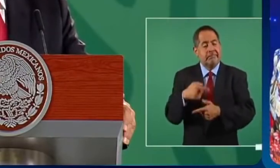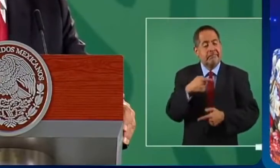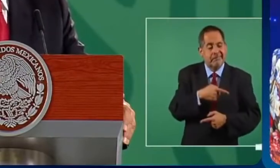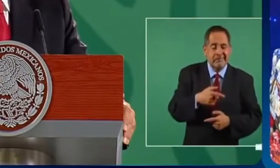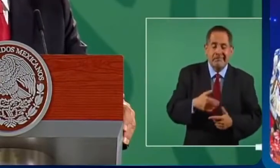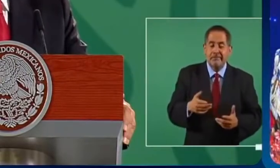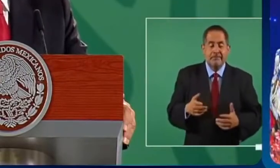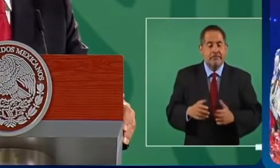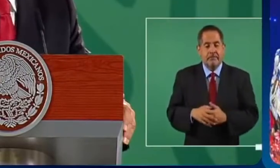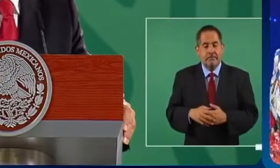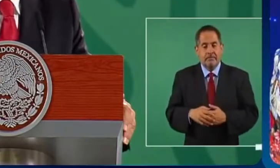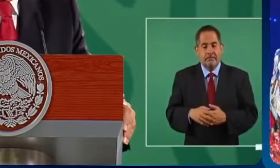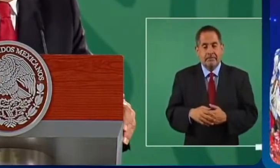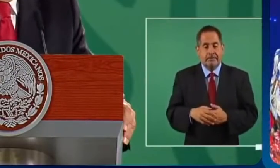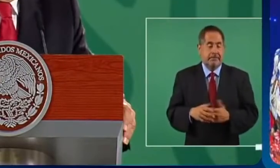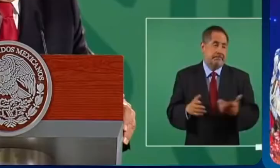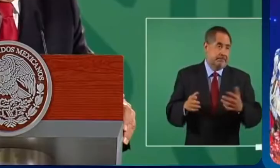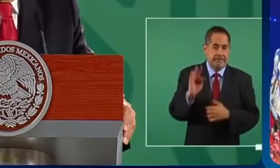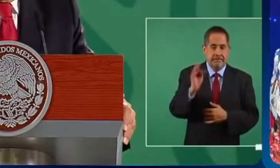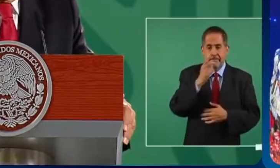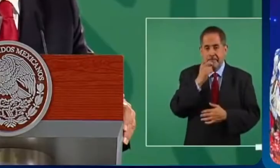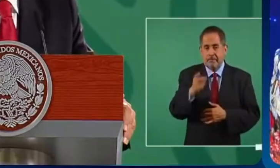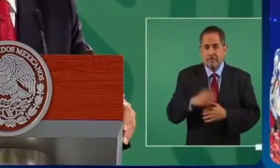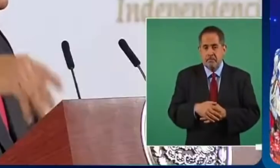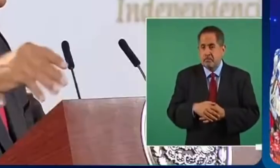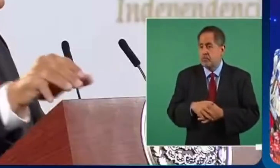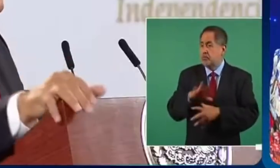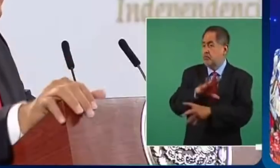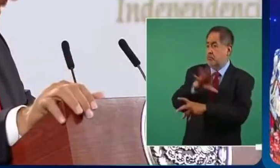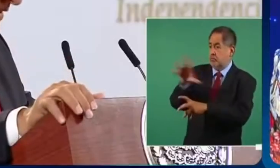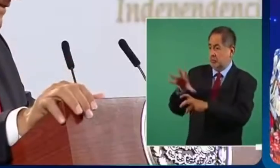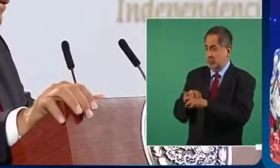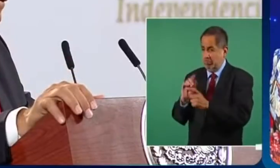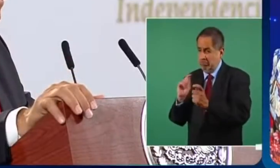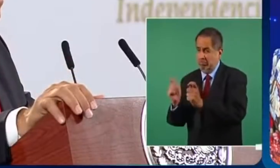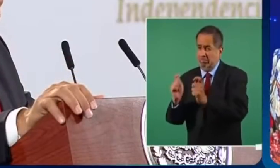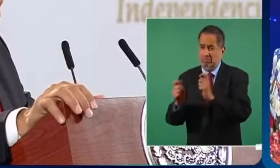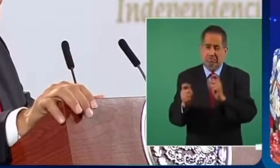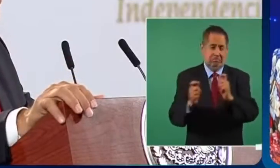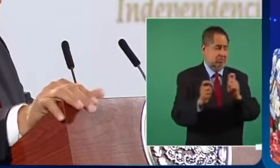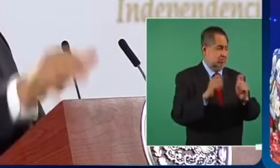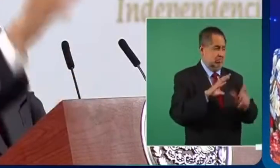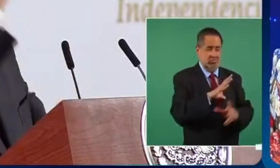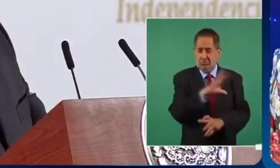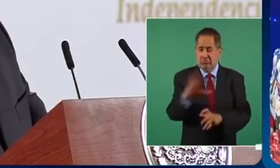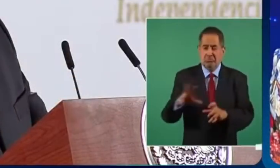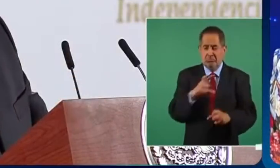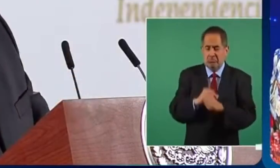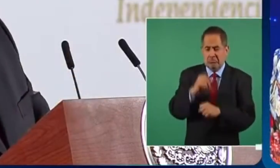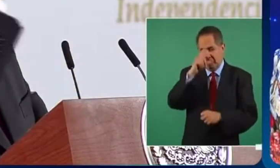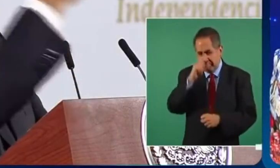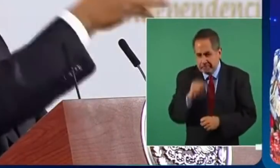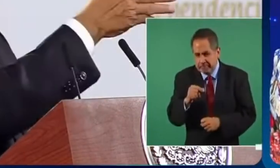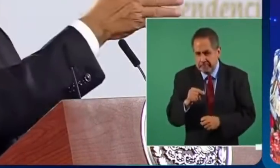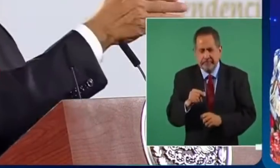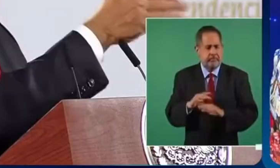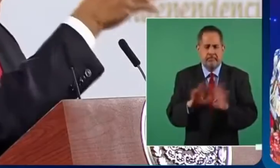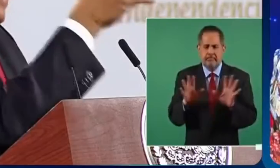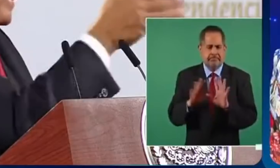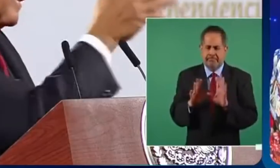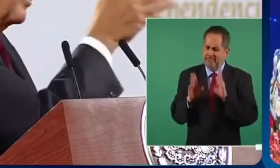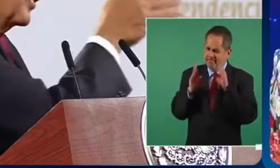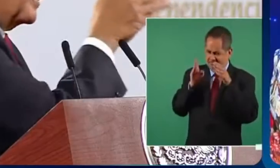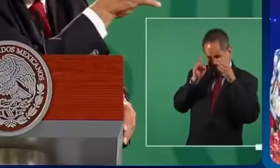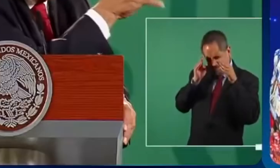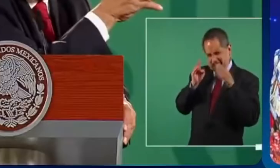dicen que mucho abarca poco aprieta entonces yo voy a lo que